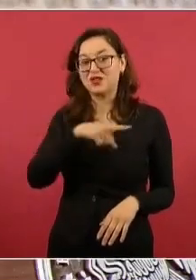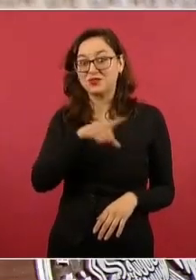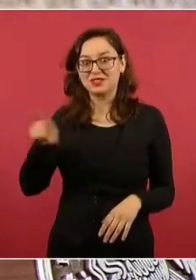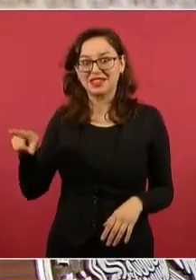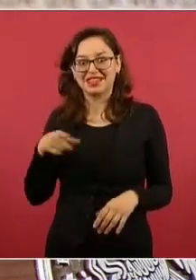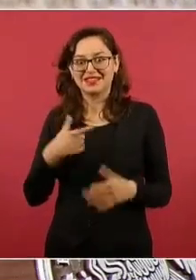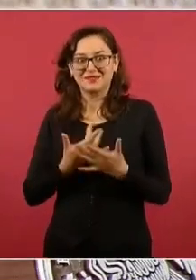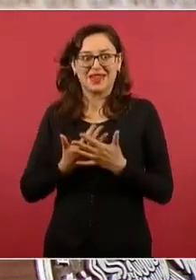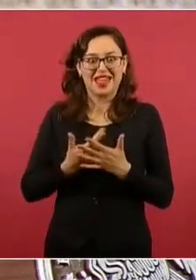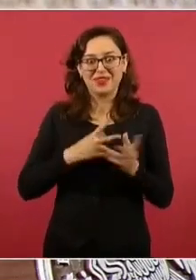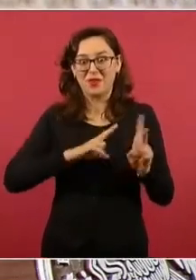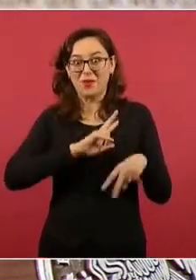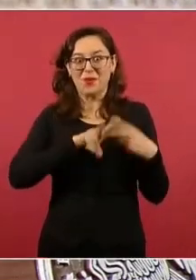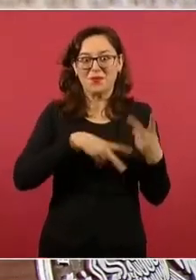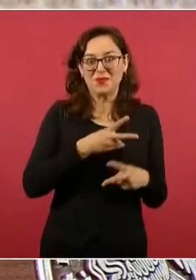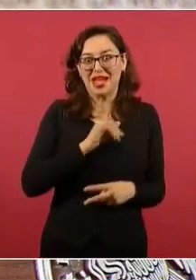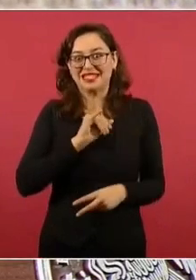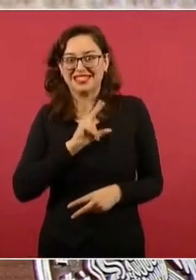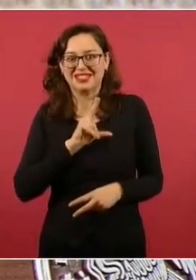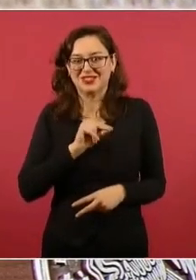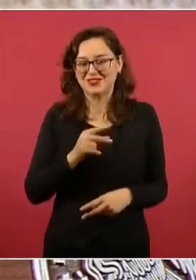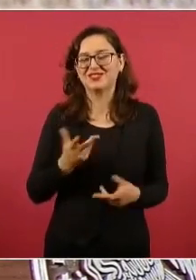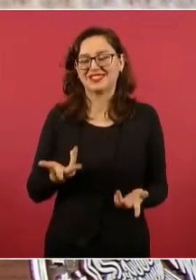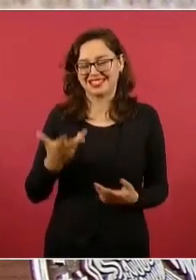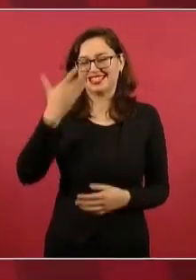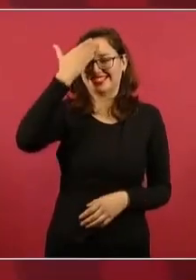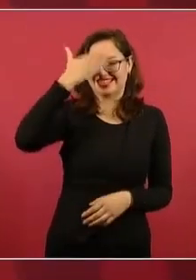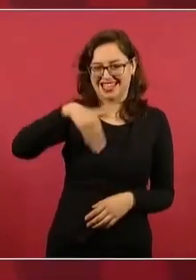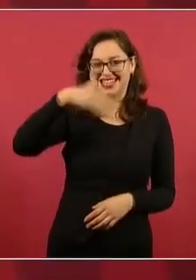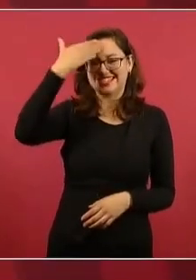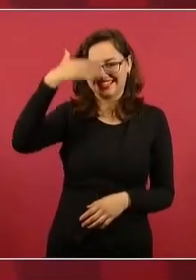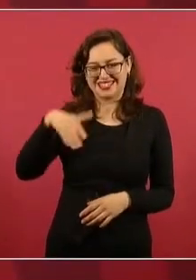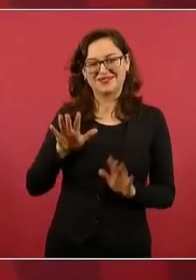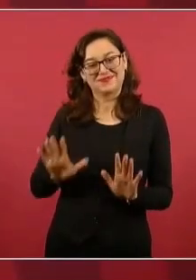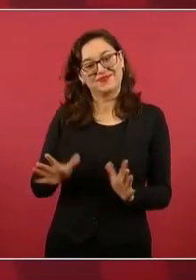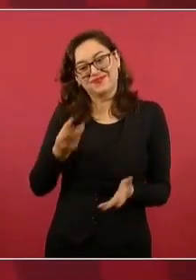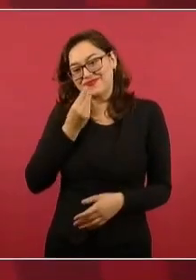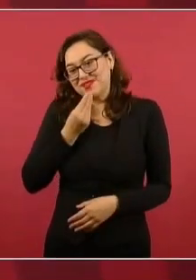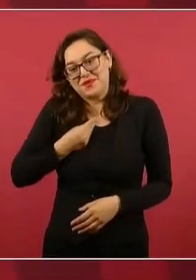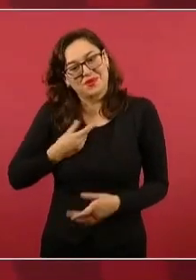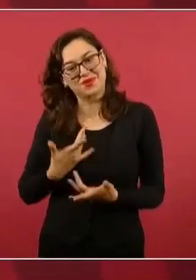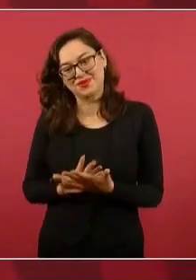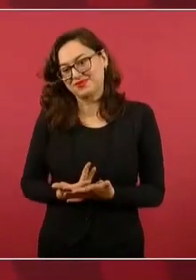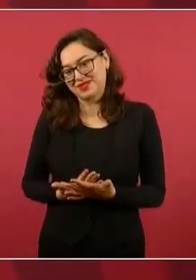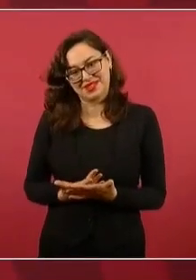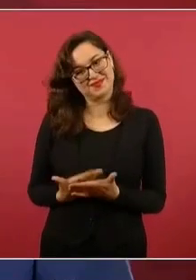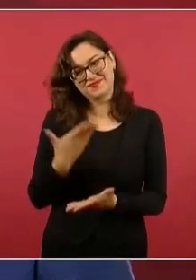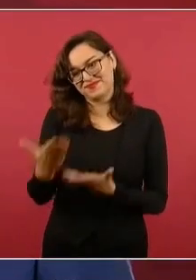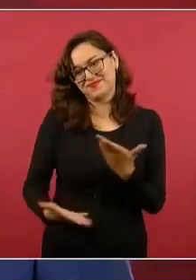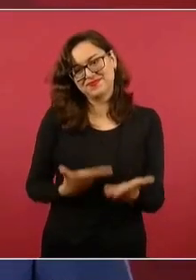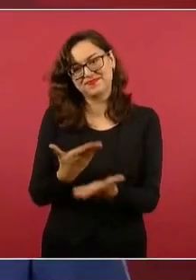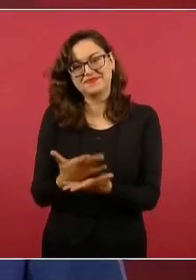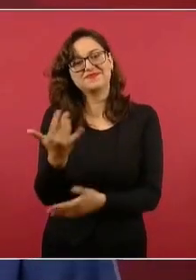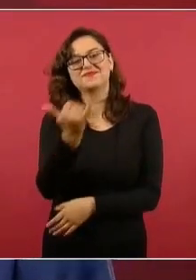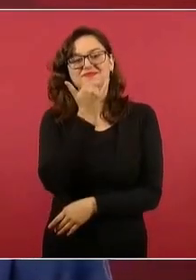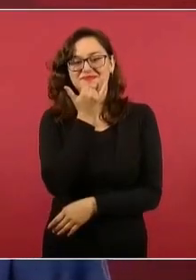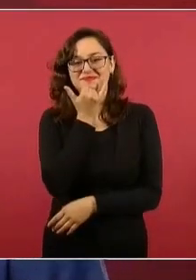pero ni modo, ofrezco disculpas.